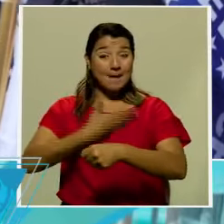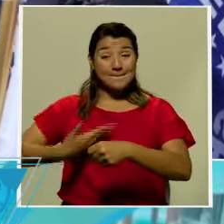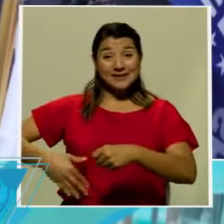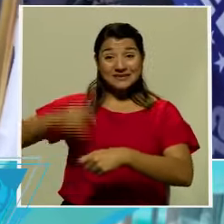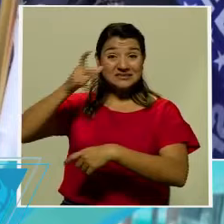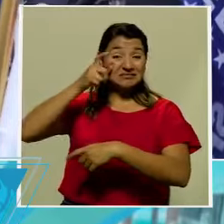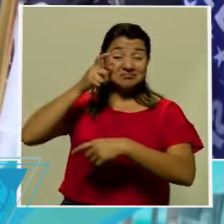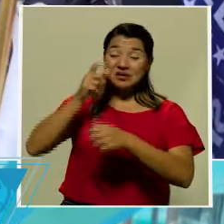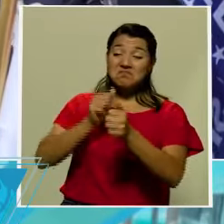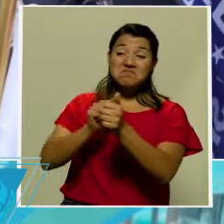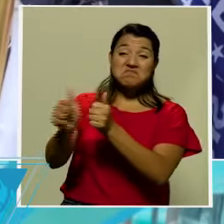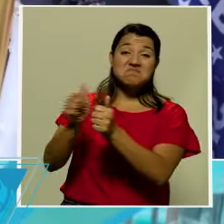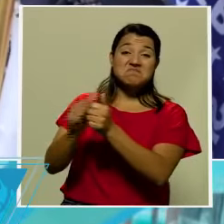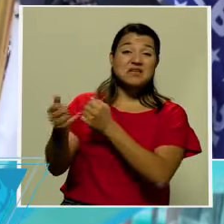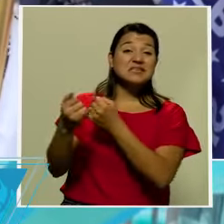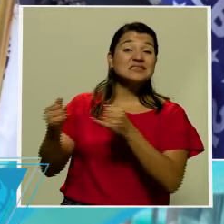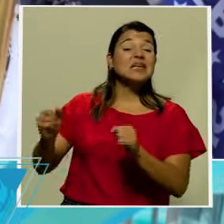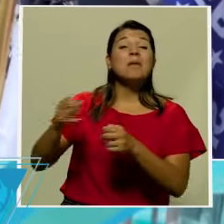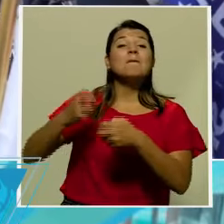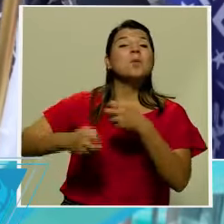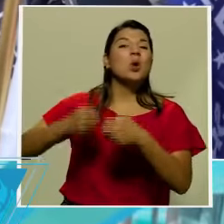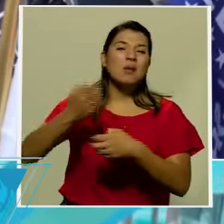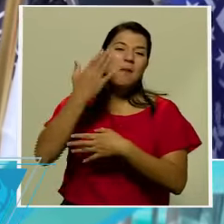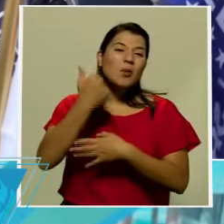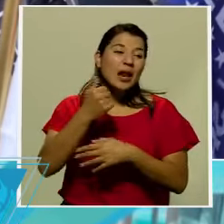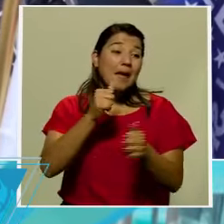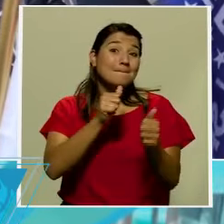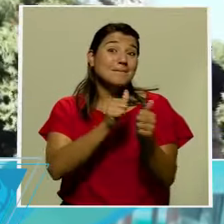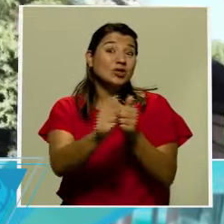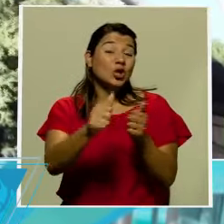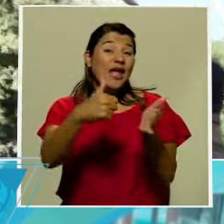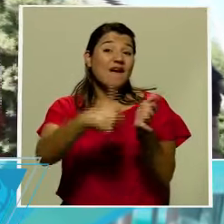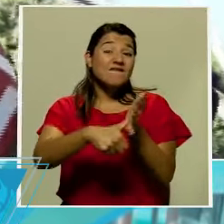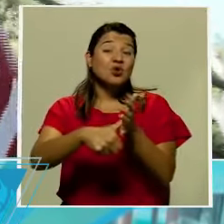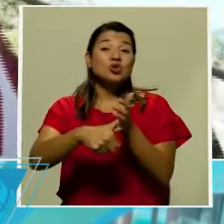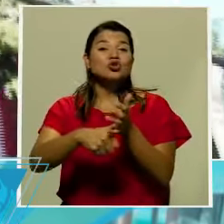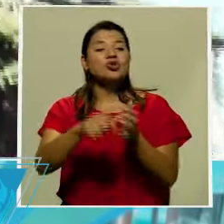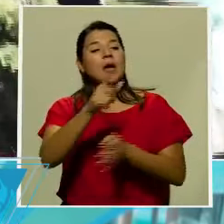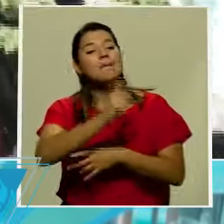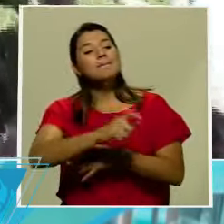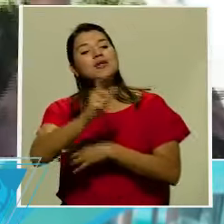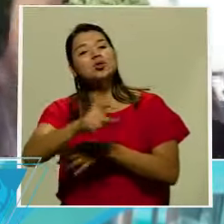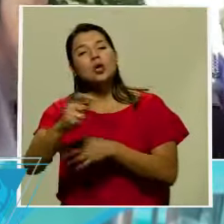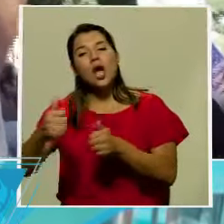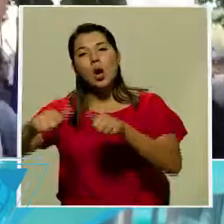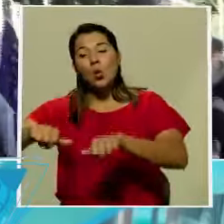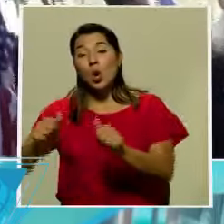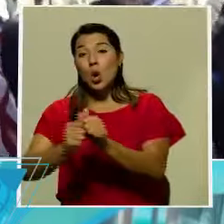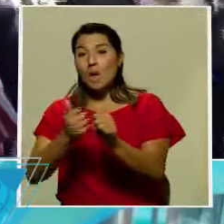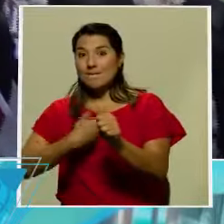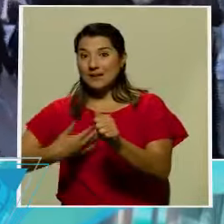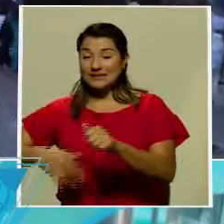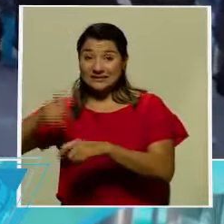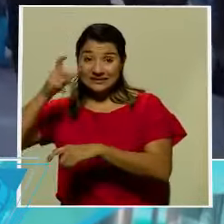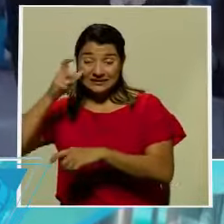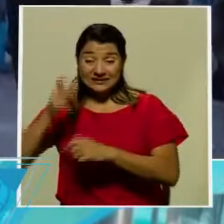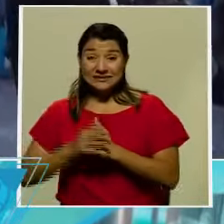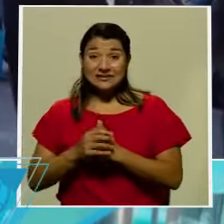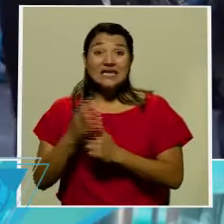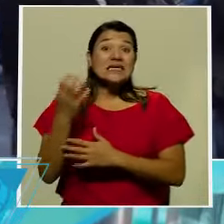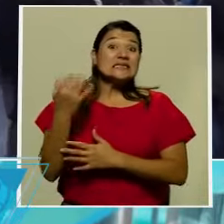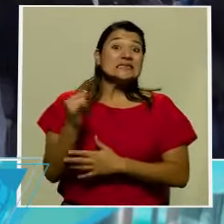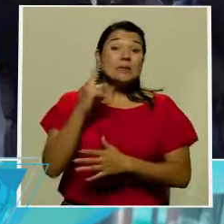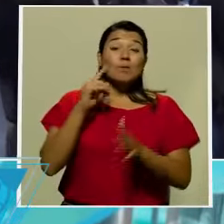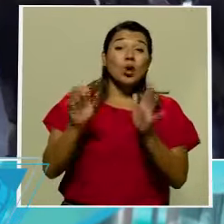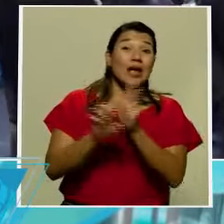ningún problema y entonces van a poder enfocarse en el proceso de negociación para la agenda política de Joe Biden. En caso de que no hubieran ganado,